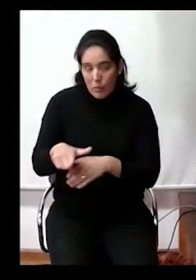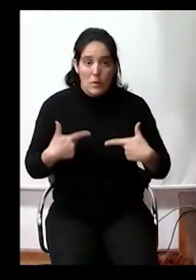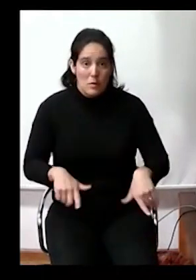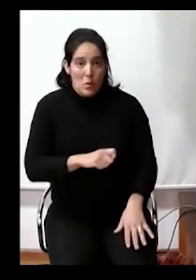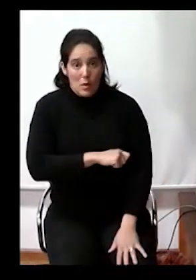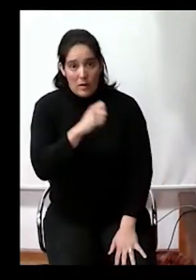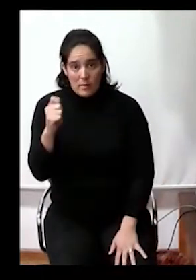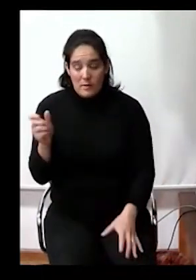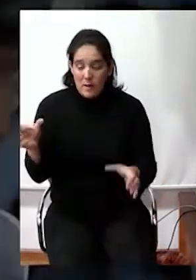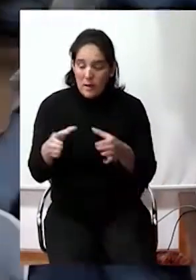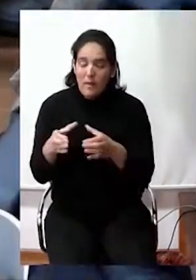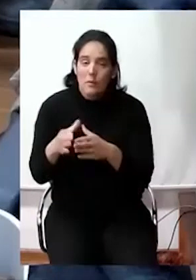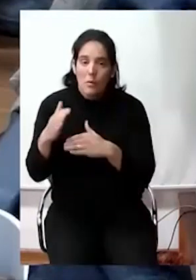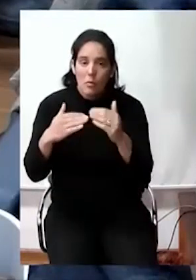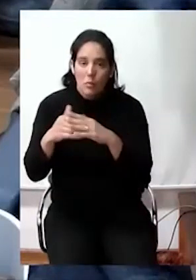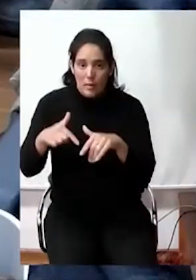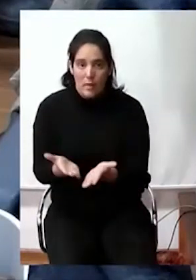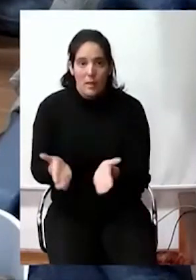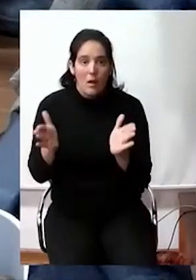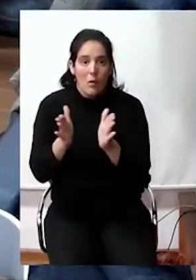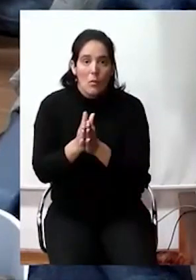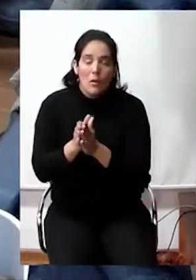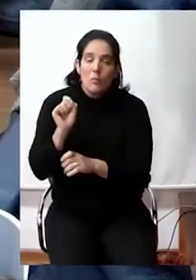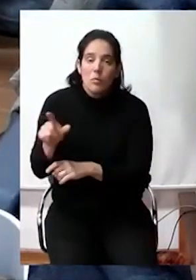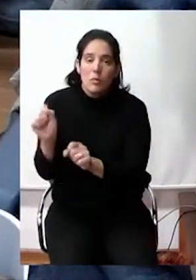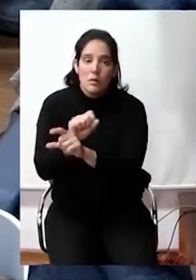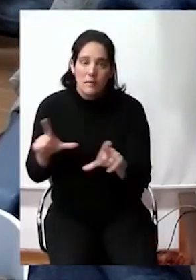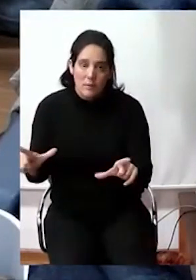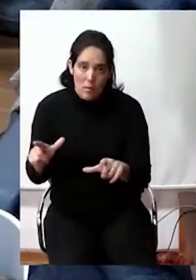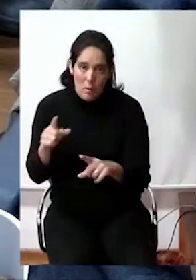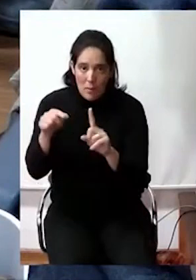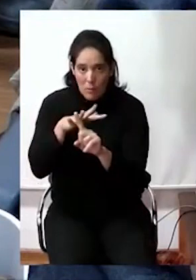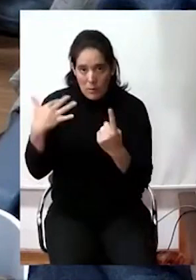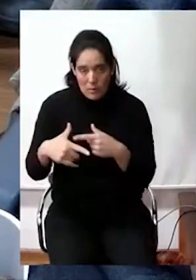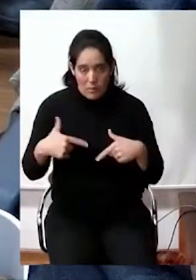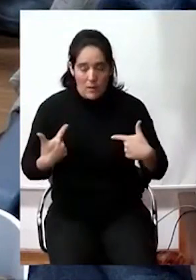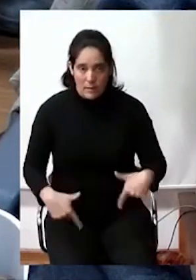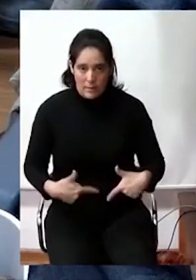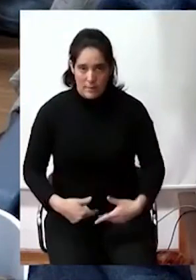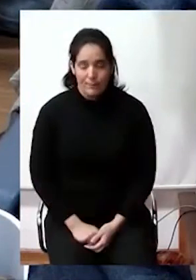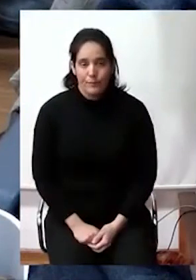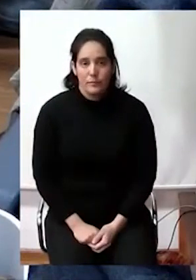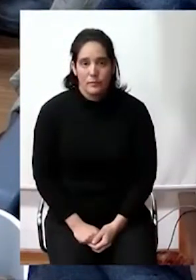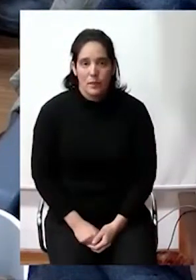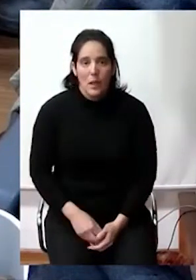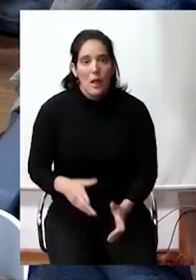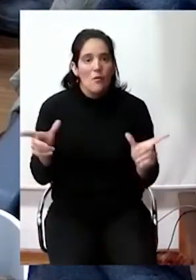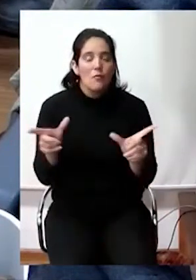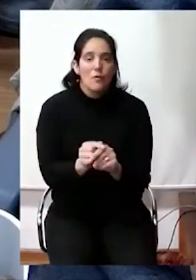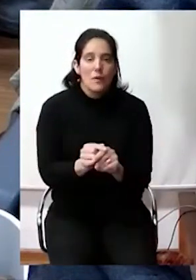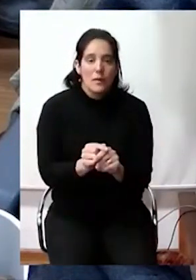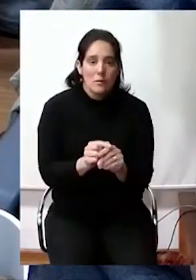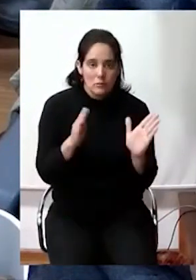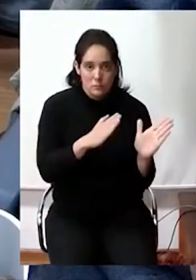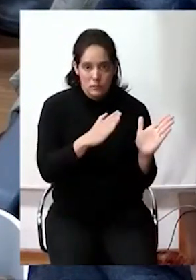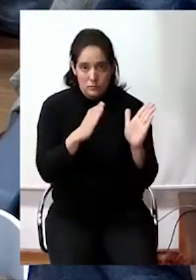Libertad, a la Comisión de Obras de este cuerpo, a la Dirección de Higiene, Salud y Medio Ambiente del Ejecutivo. Y para terminar y